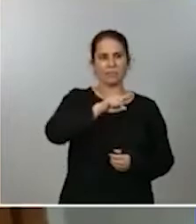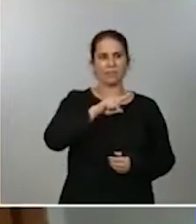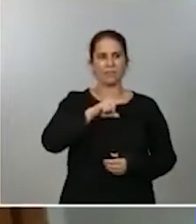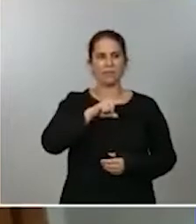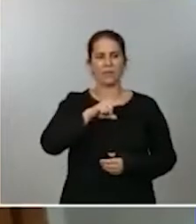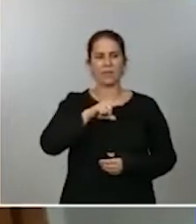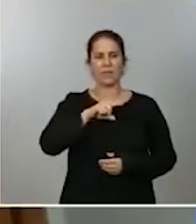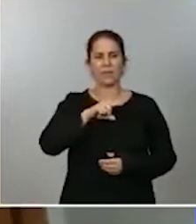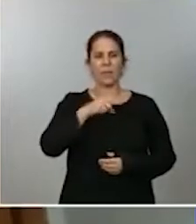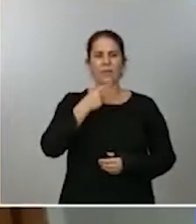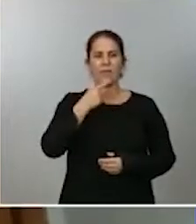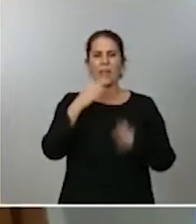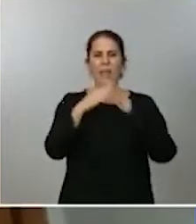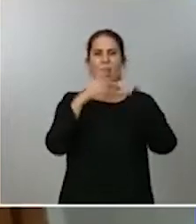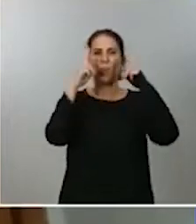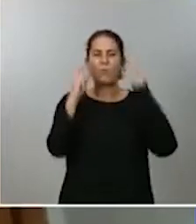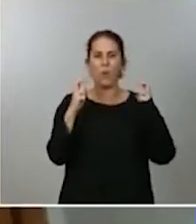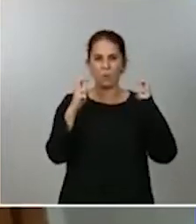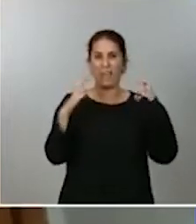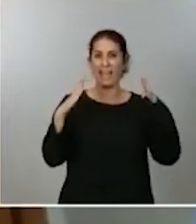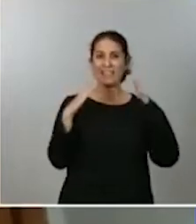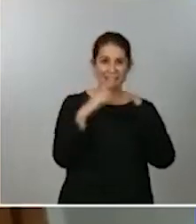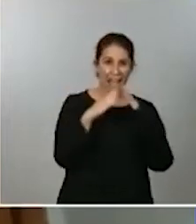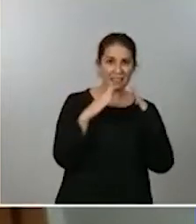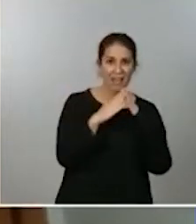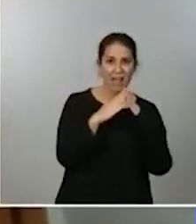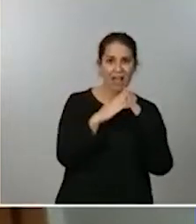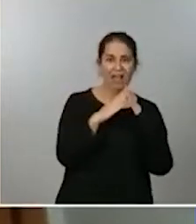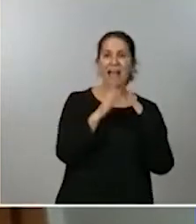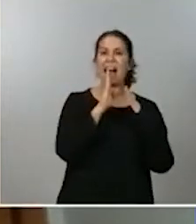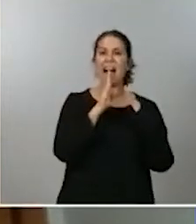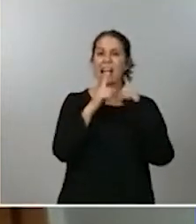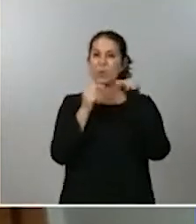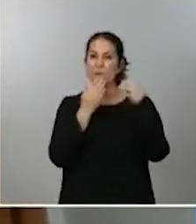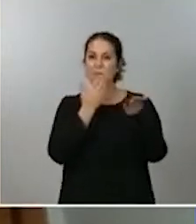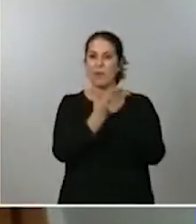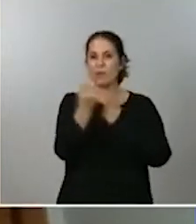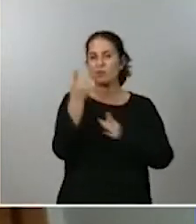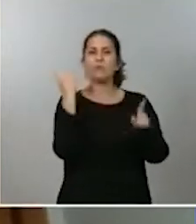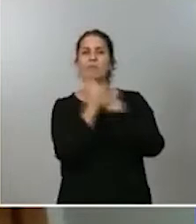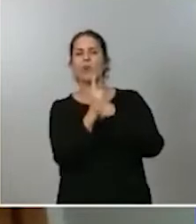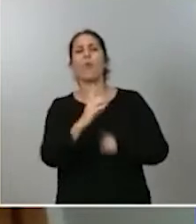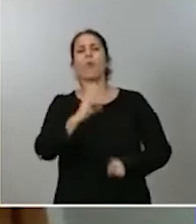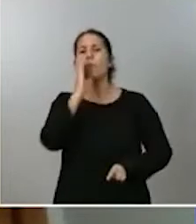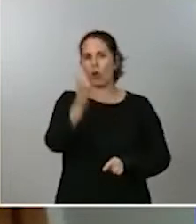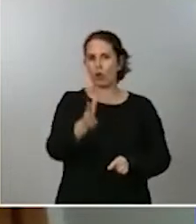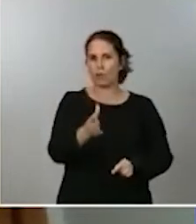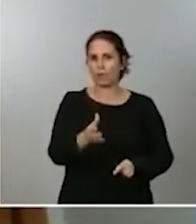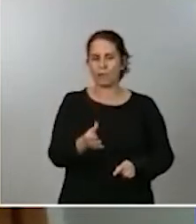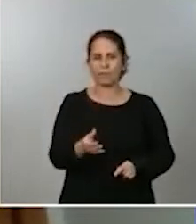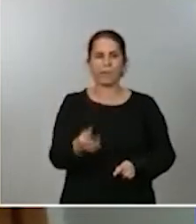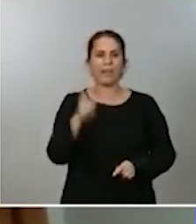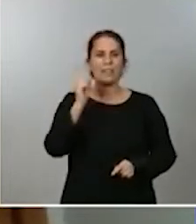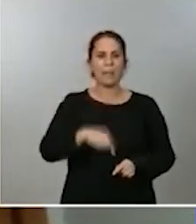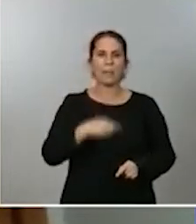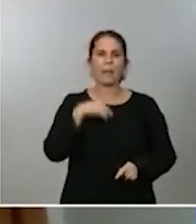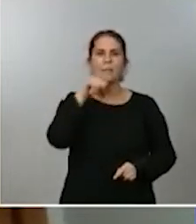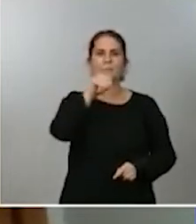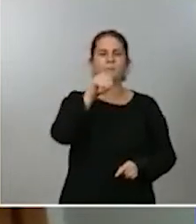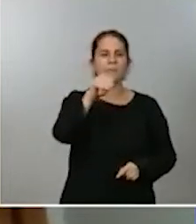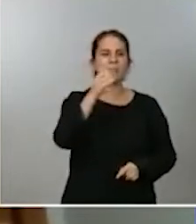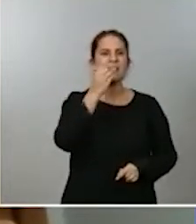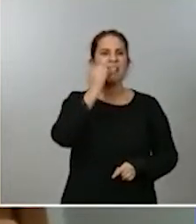domiciliario que ha planteado el presidente asturiano. Y luego, si tienen algún tipo de horizonte para